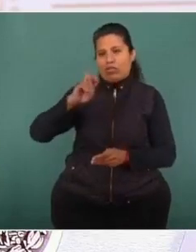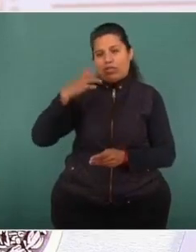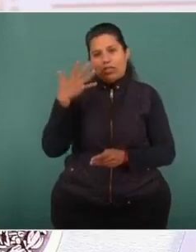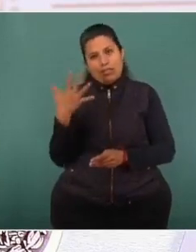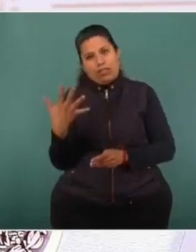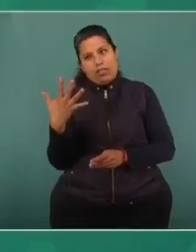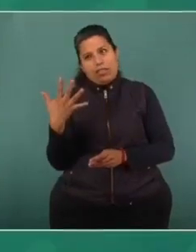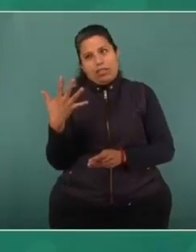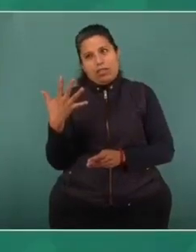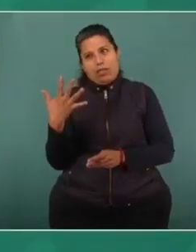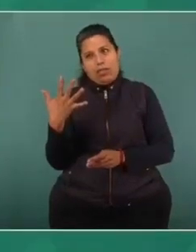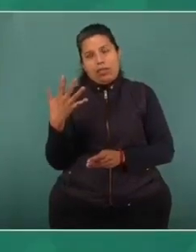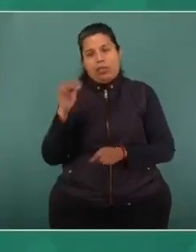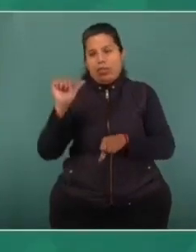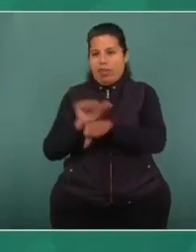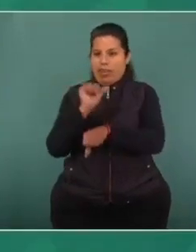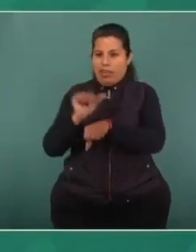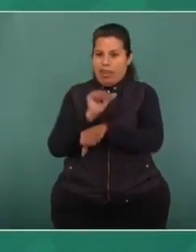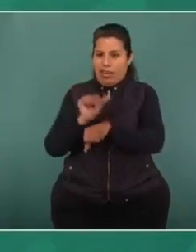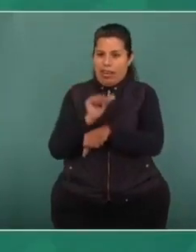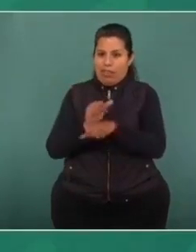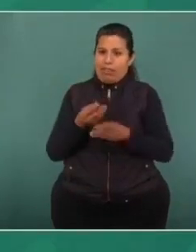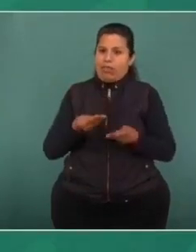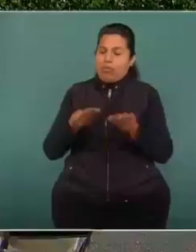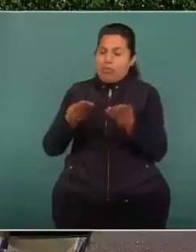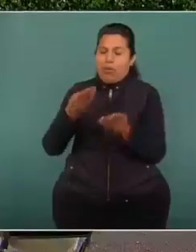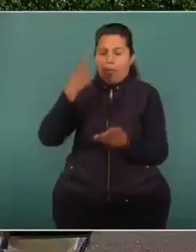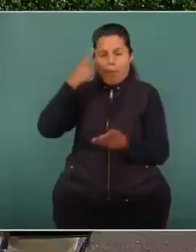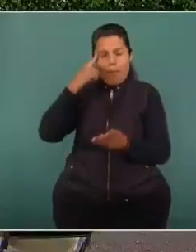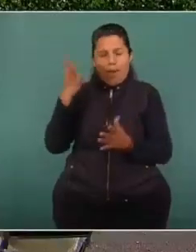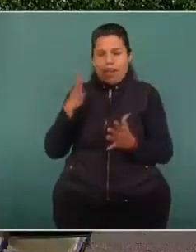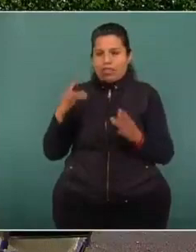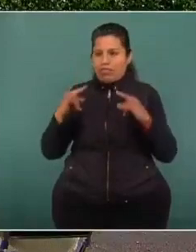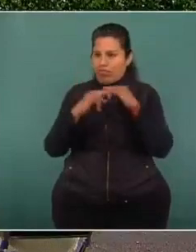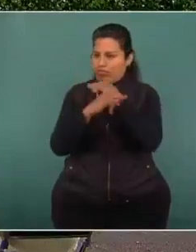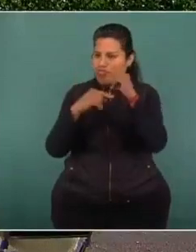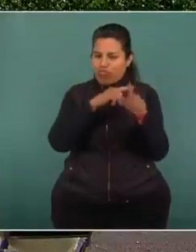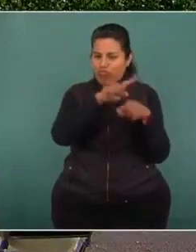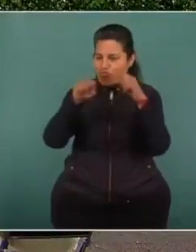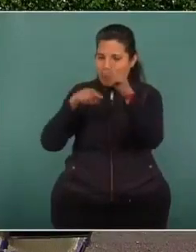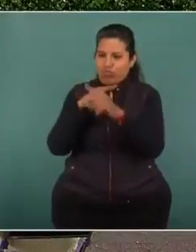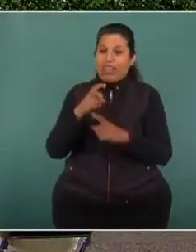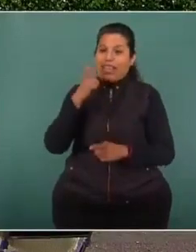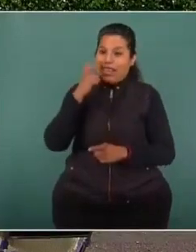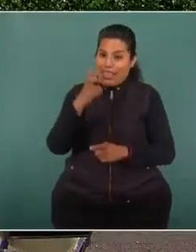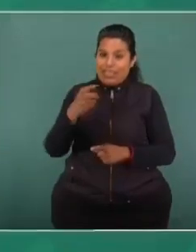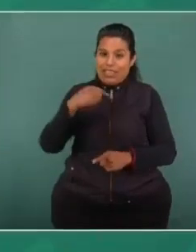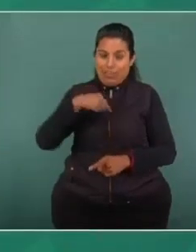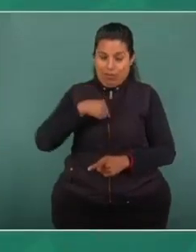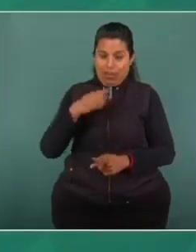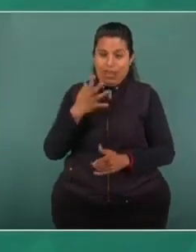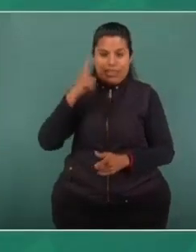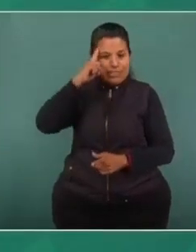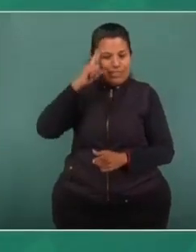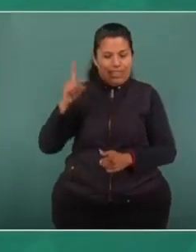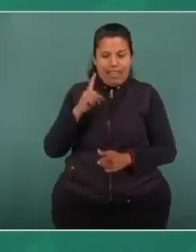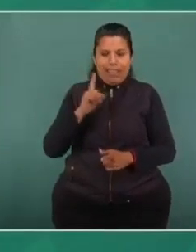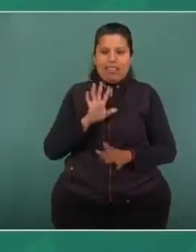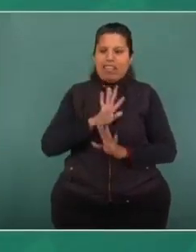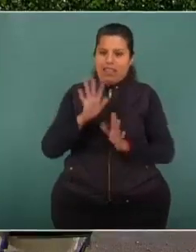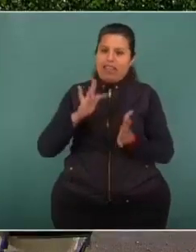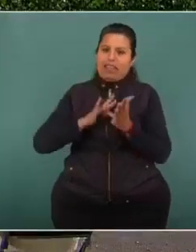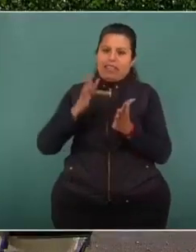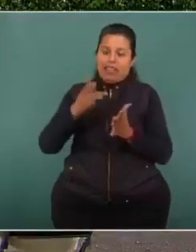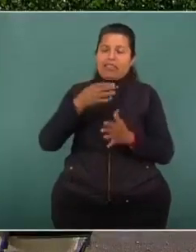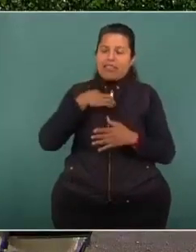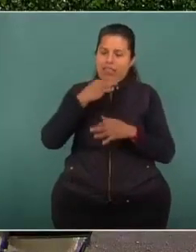vehículos terrestres. Esto es lo que podemos decir de aquí de la seguridad del estado de Zacatecas. Muchas gracias.